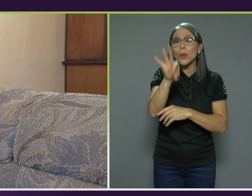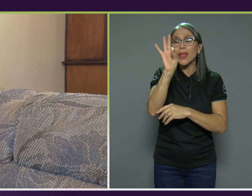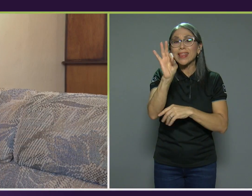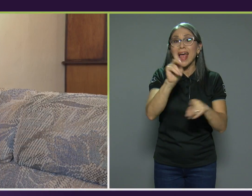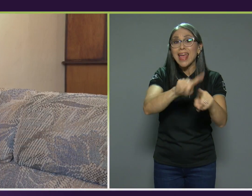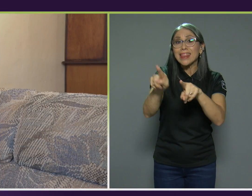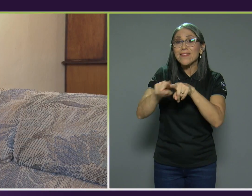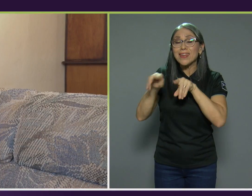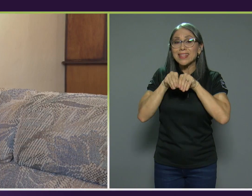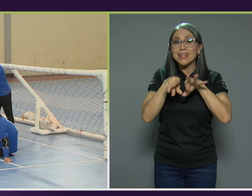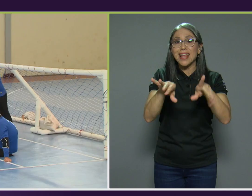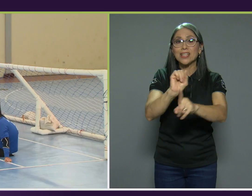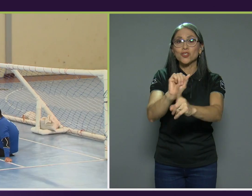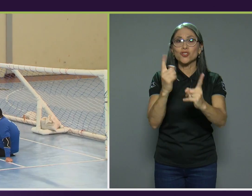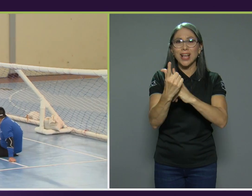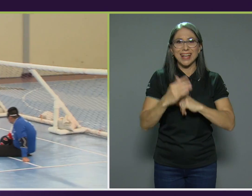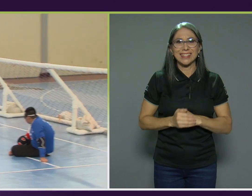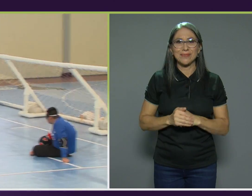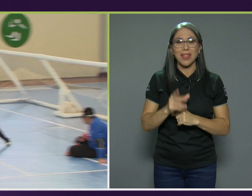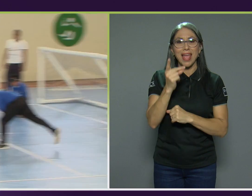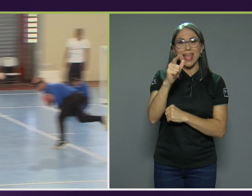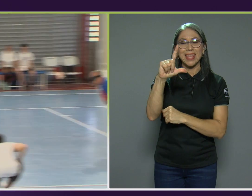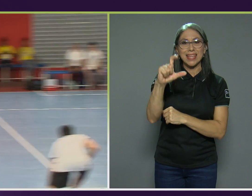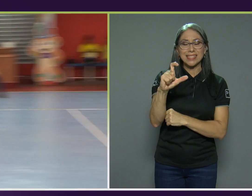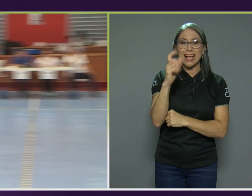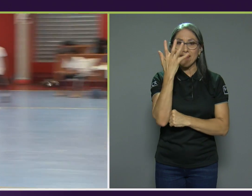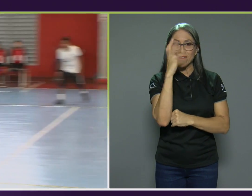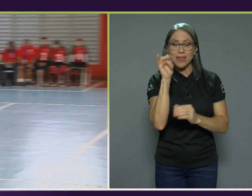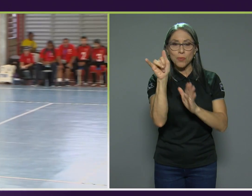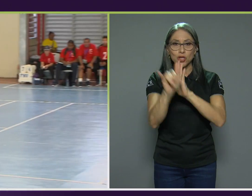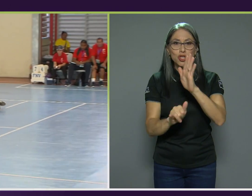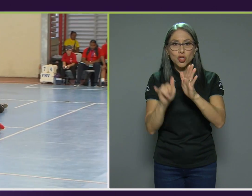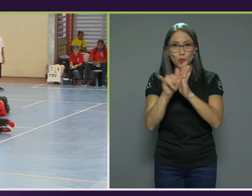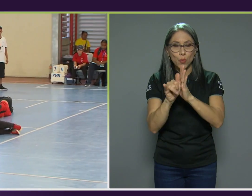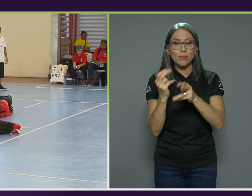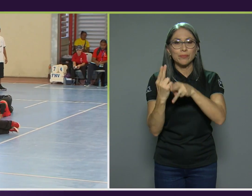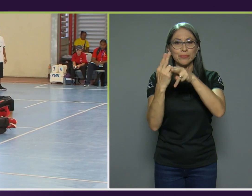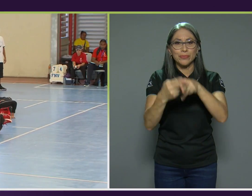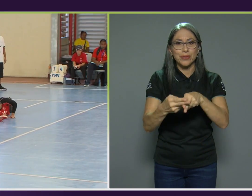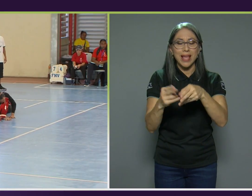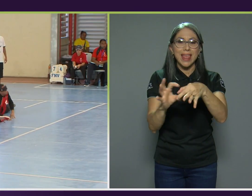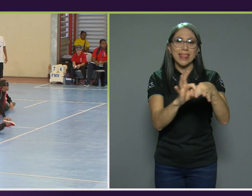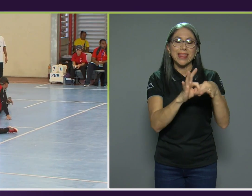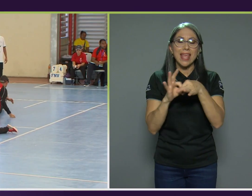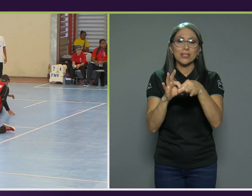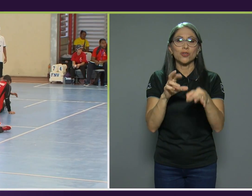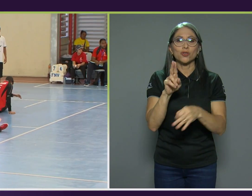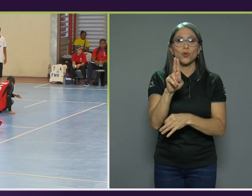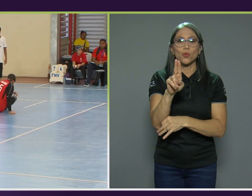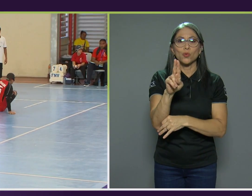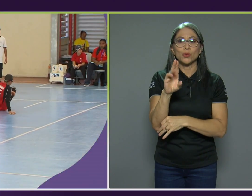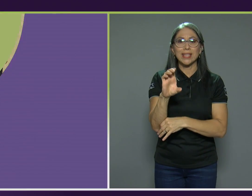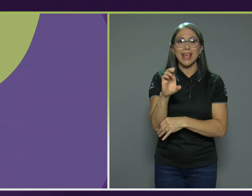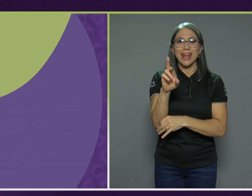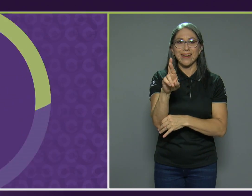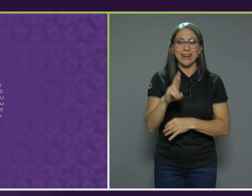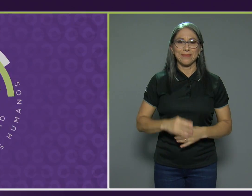espacios en redes sociales. En Instagram, Facebook y YouTube, aparecemos como Nexos UCR. ¡Gracias!